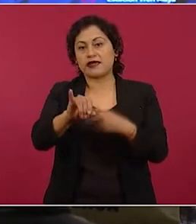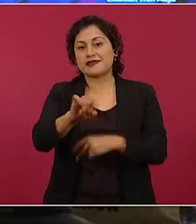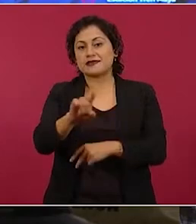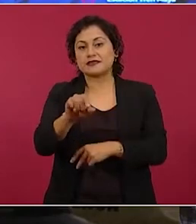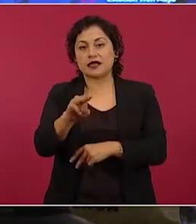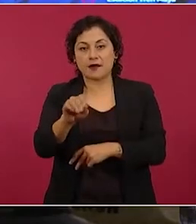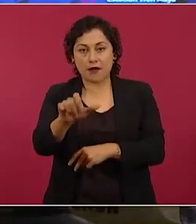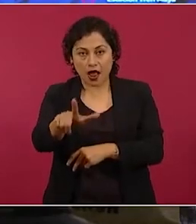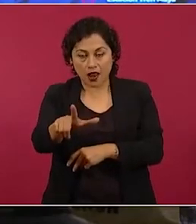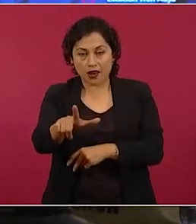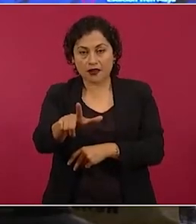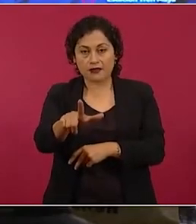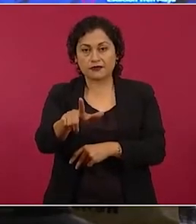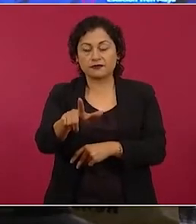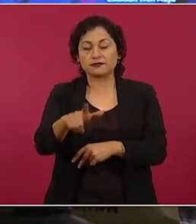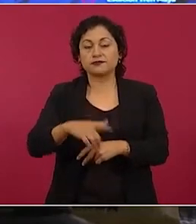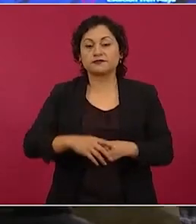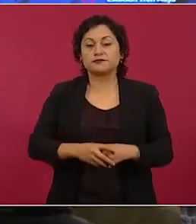que es